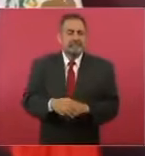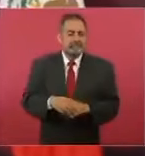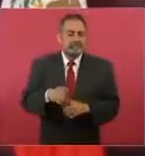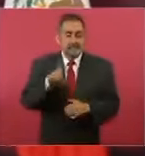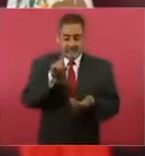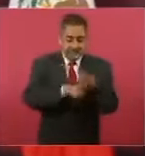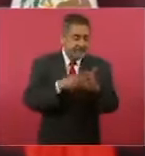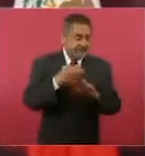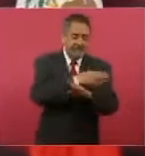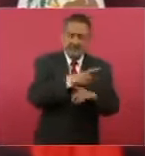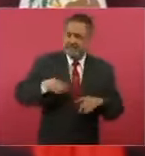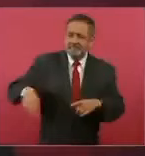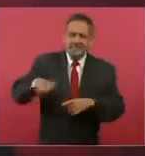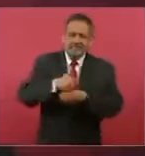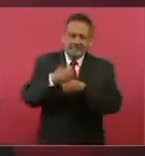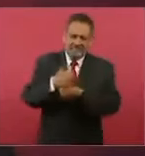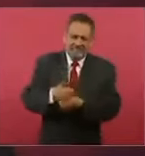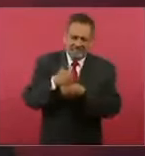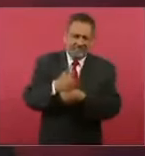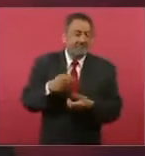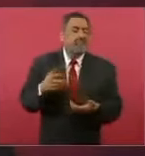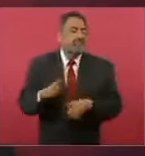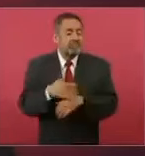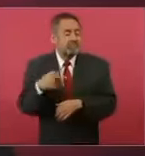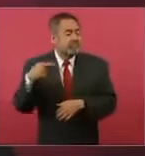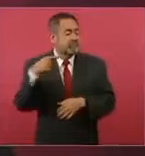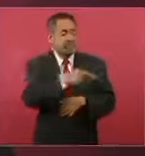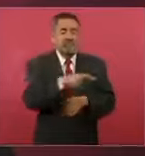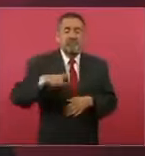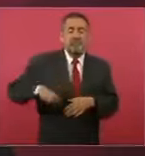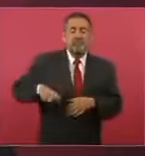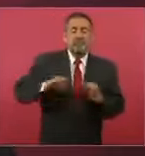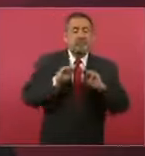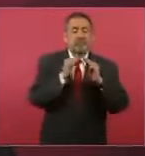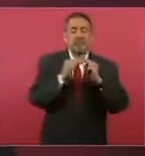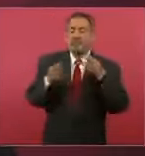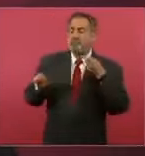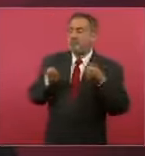padecimos de un narcoestado que nos hizo mucho daño.